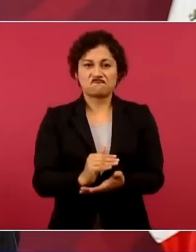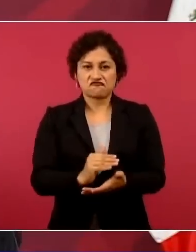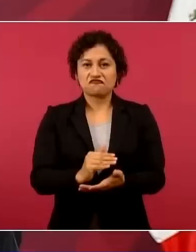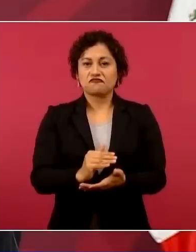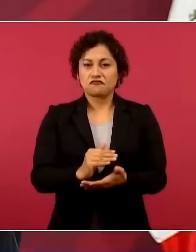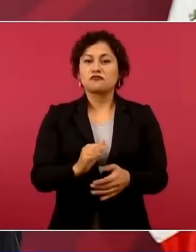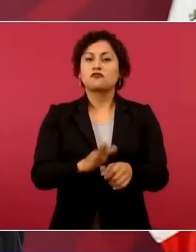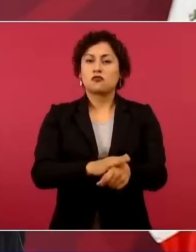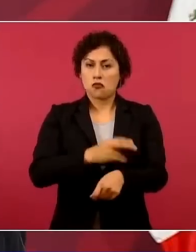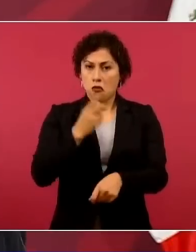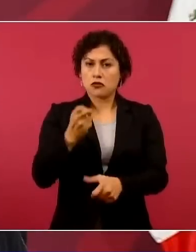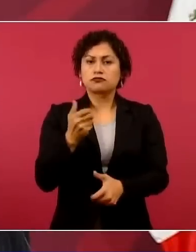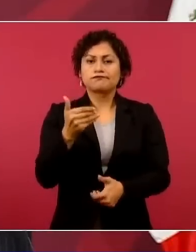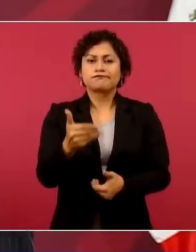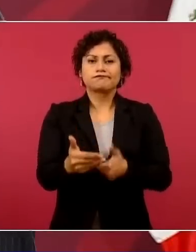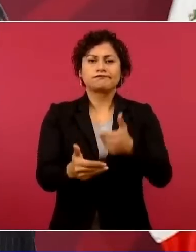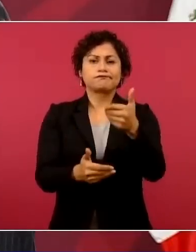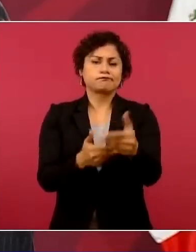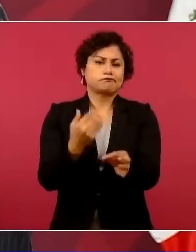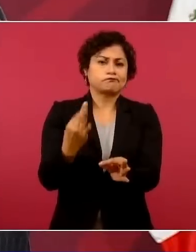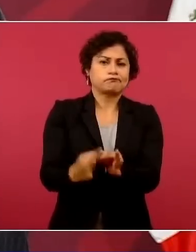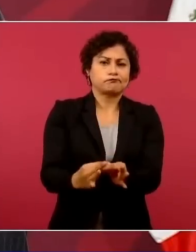se está haciendo, respetando